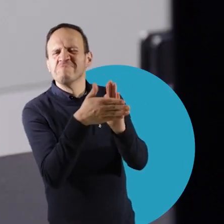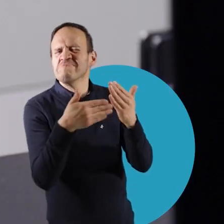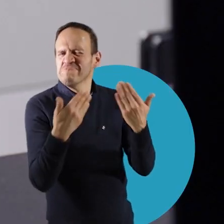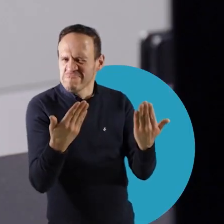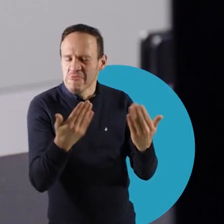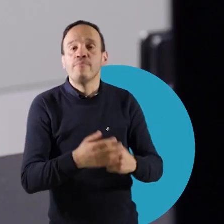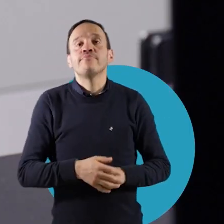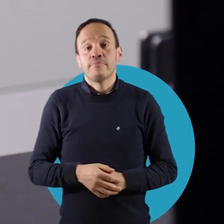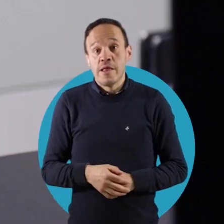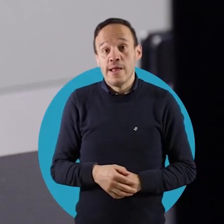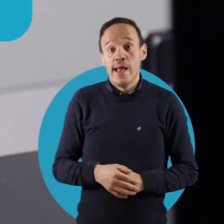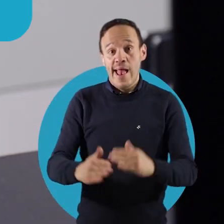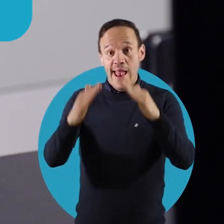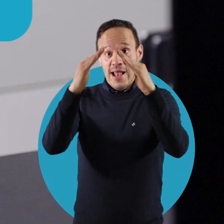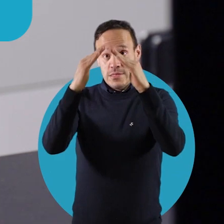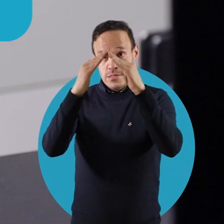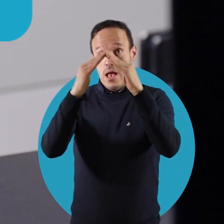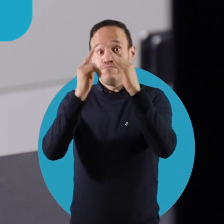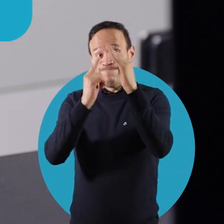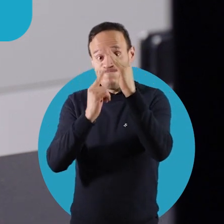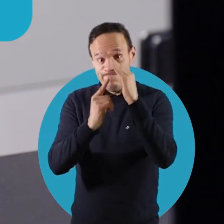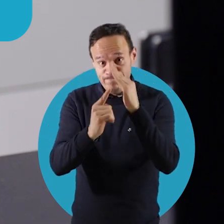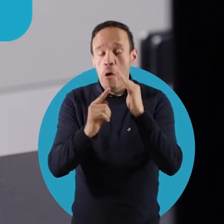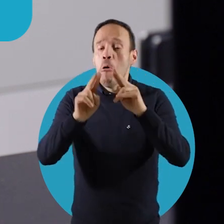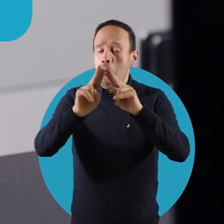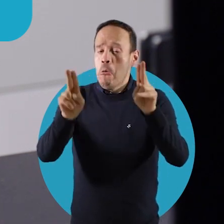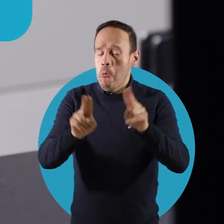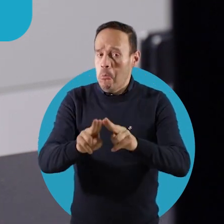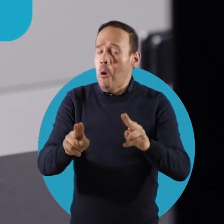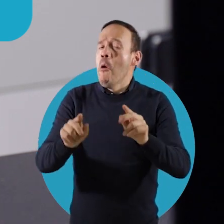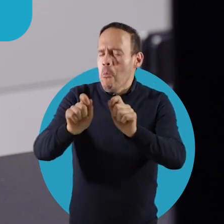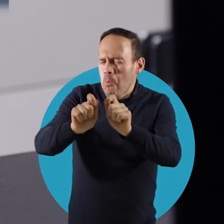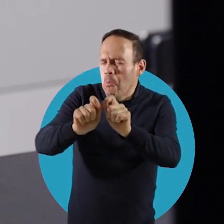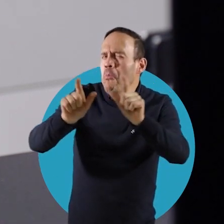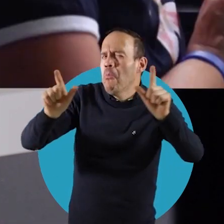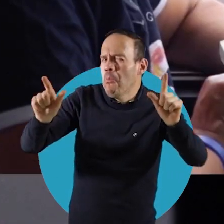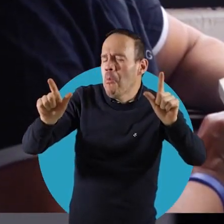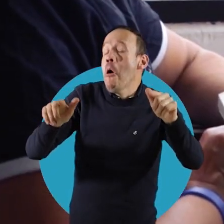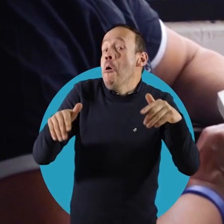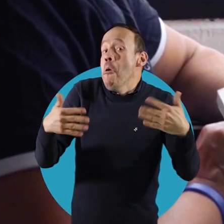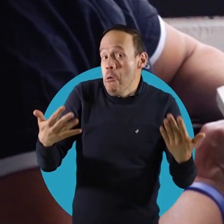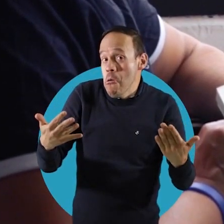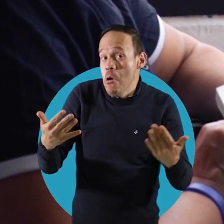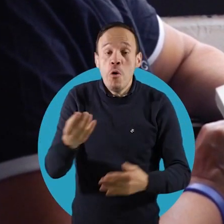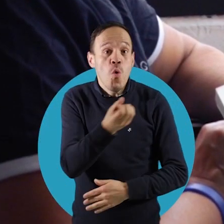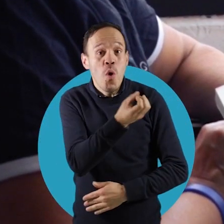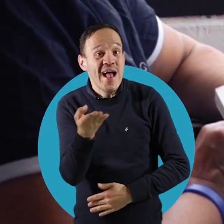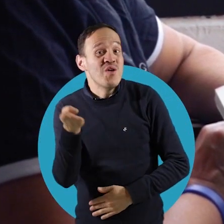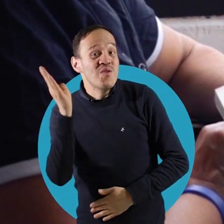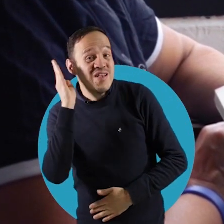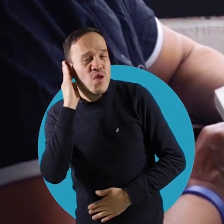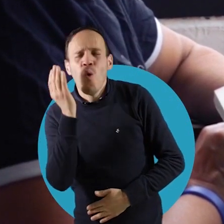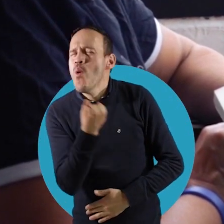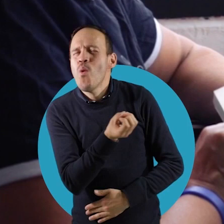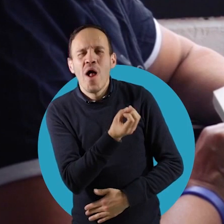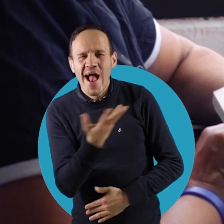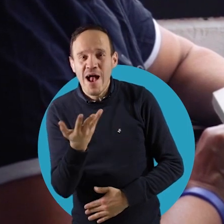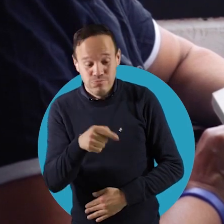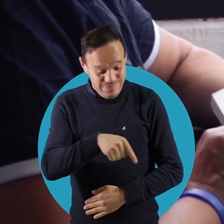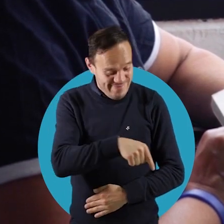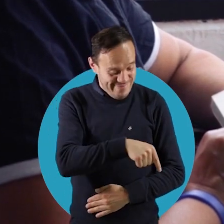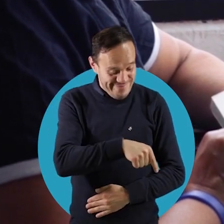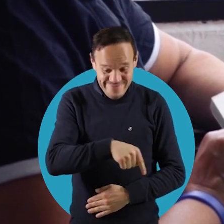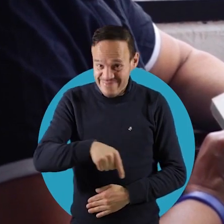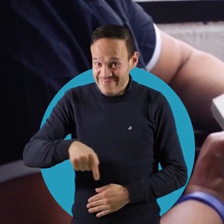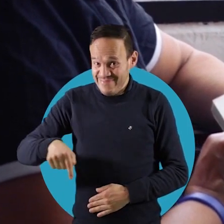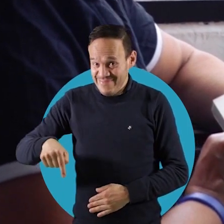Igual quiero comentarte que puedes acudir a otros canales de atención para que ese tiempo lo puedas usar en otras cosas en tu casa.